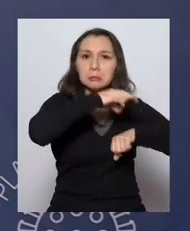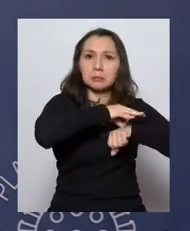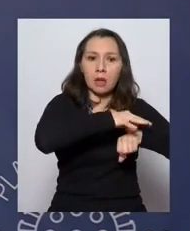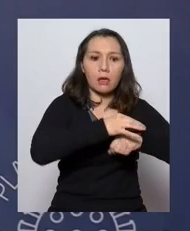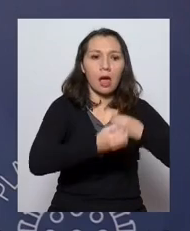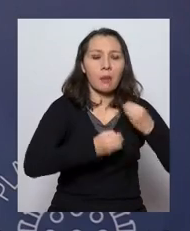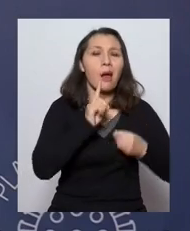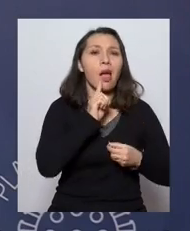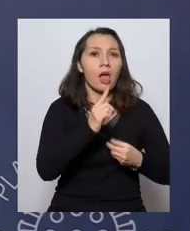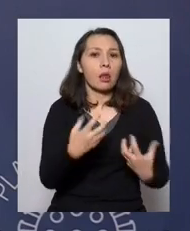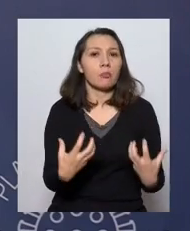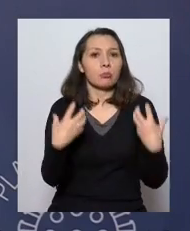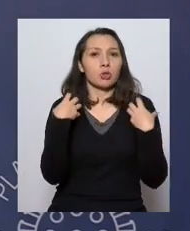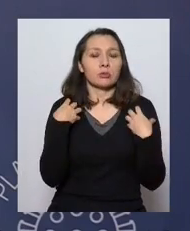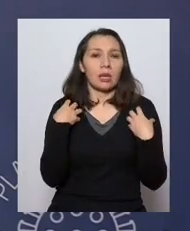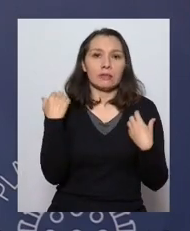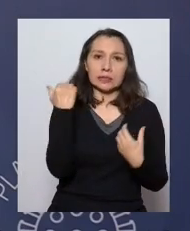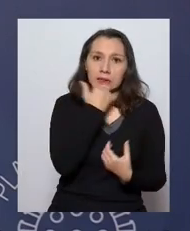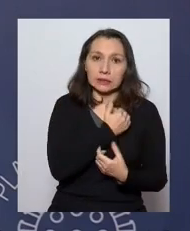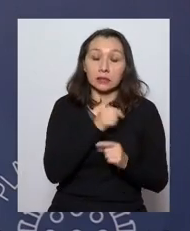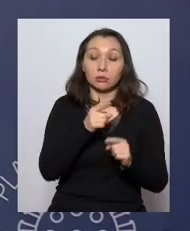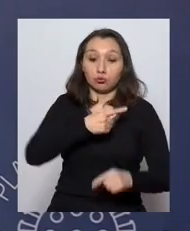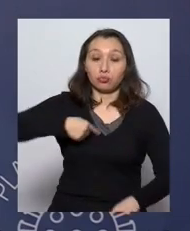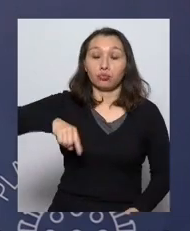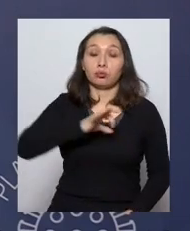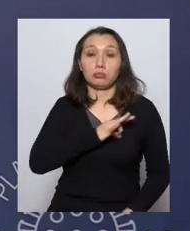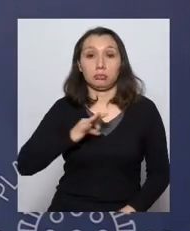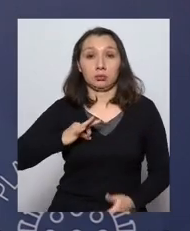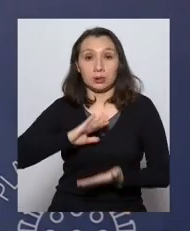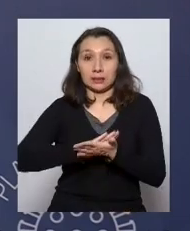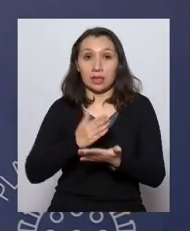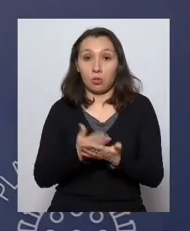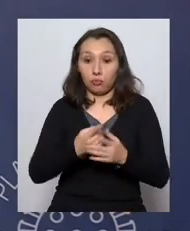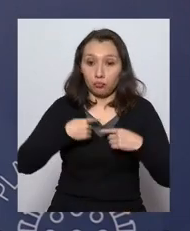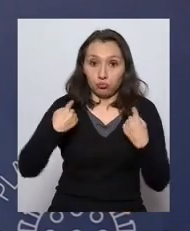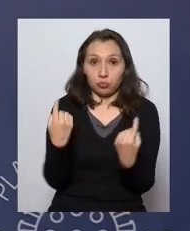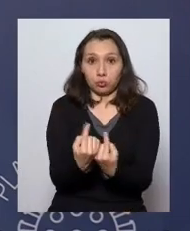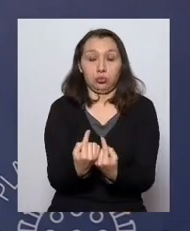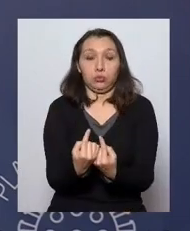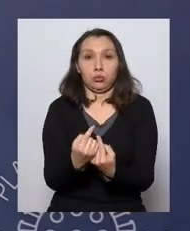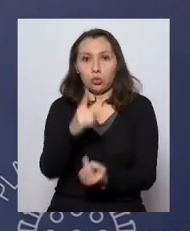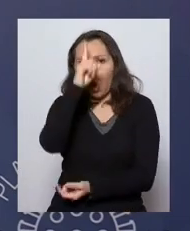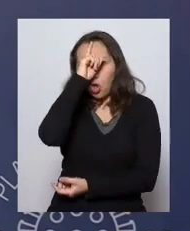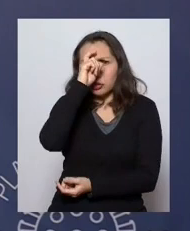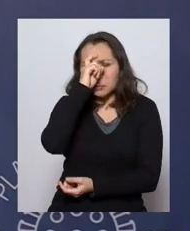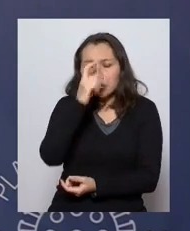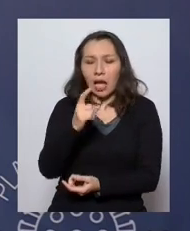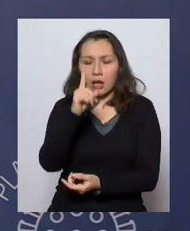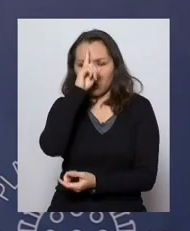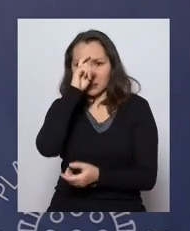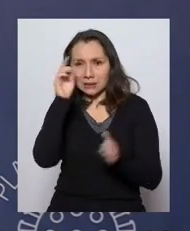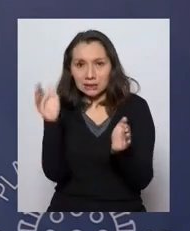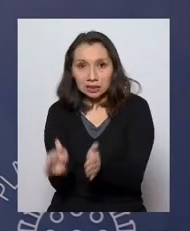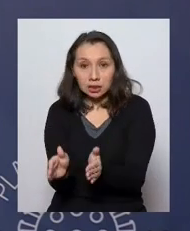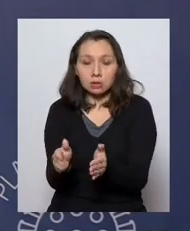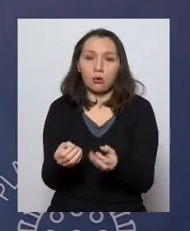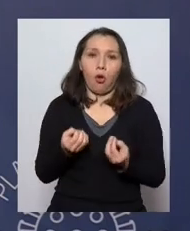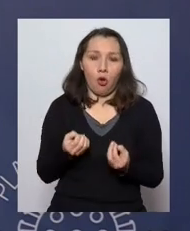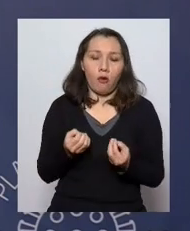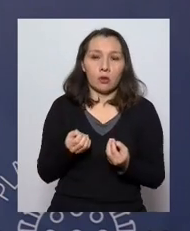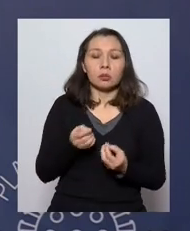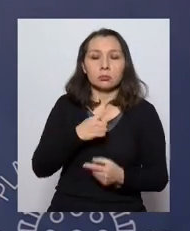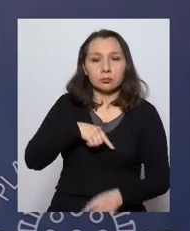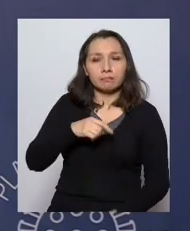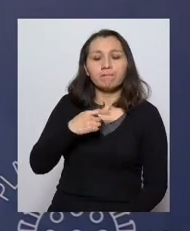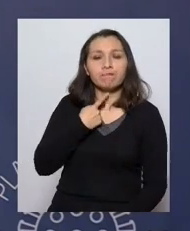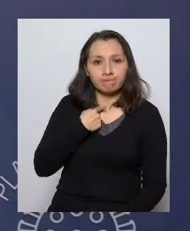establecer las responsabilidades a nosotros como ministerio de salud a nosotros como hospitales como consultorios obviamente nos